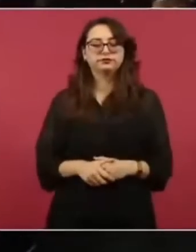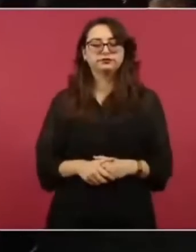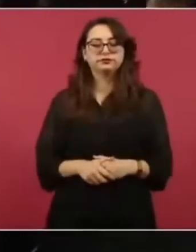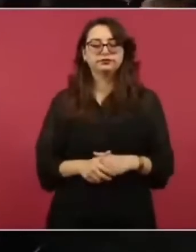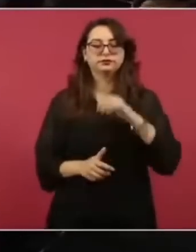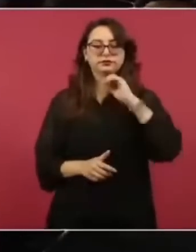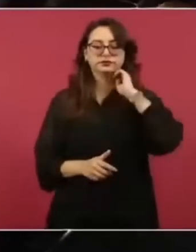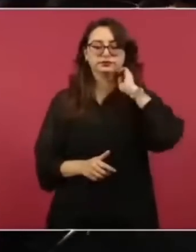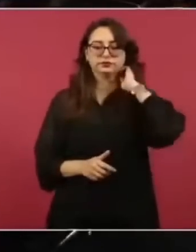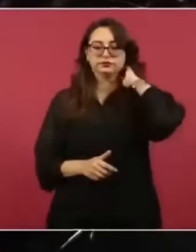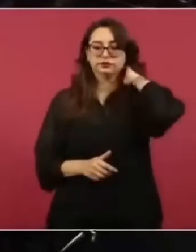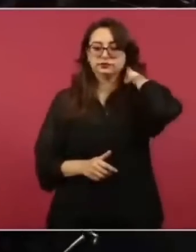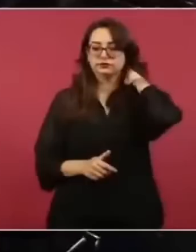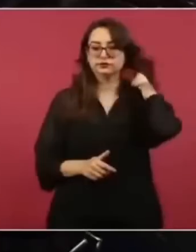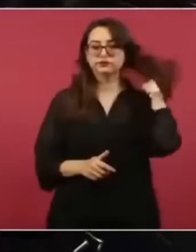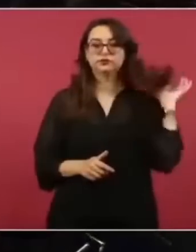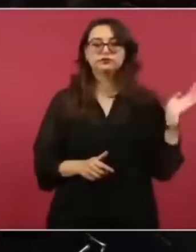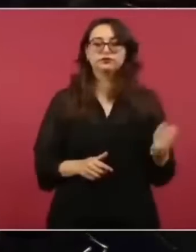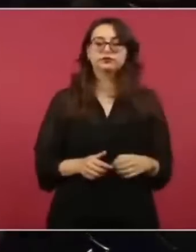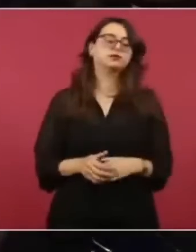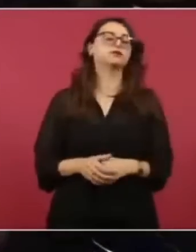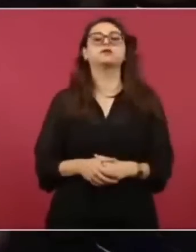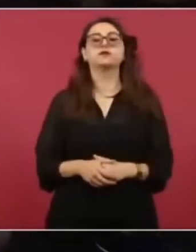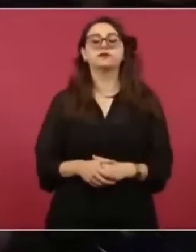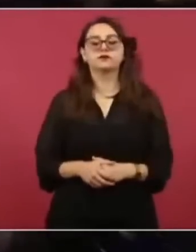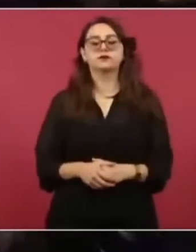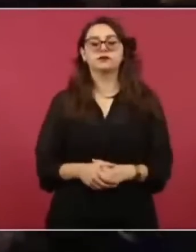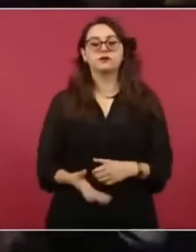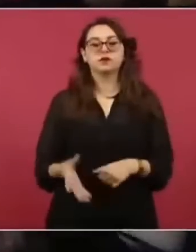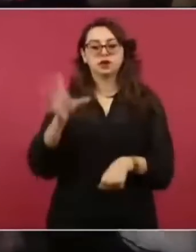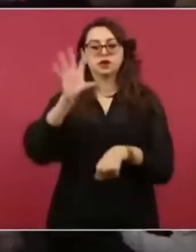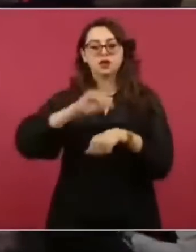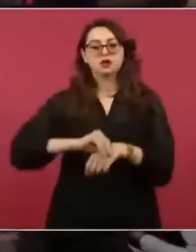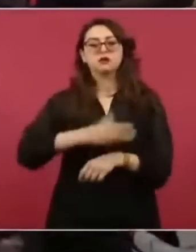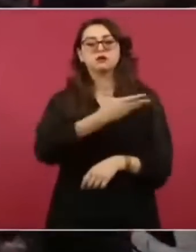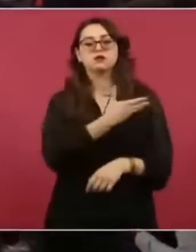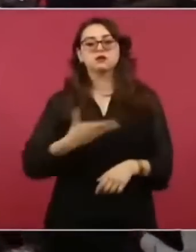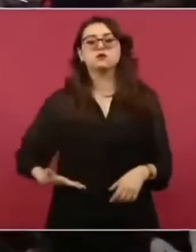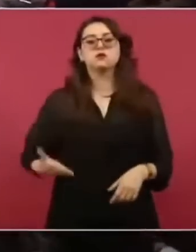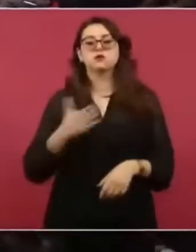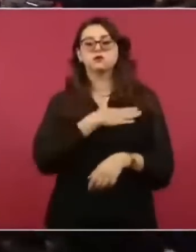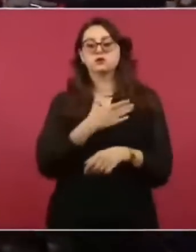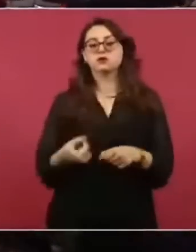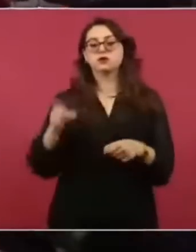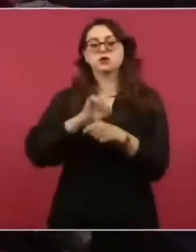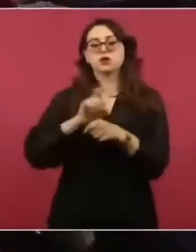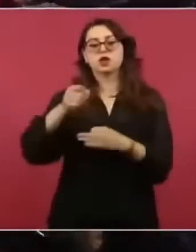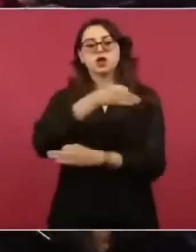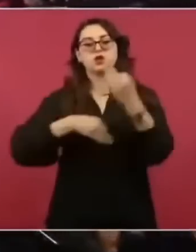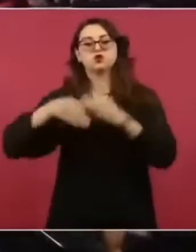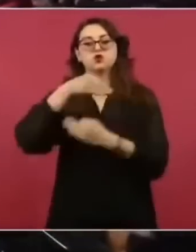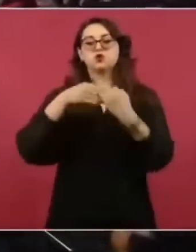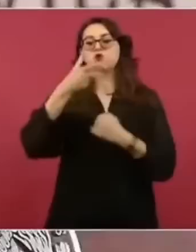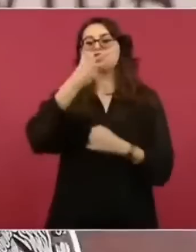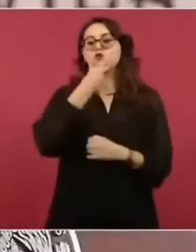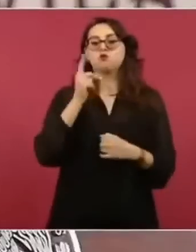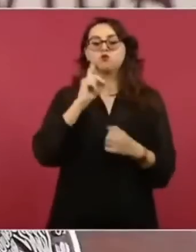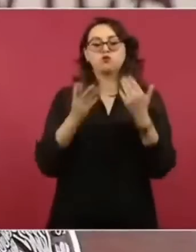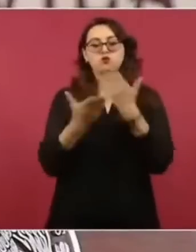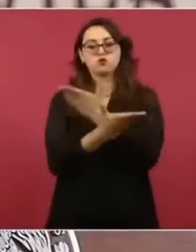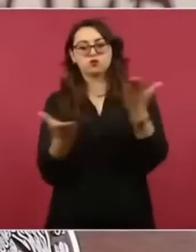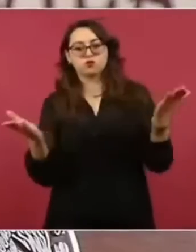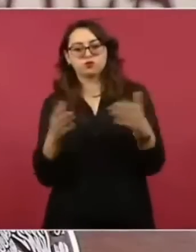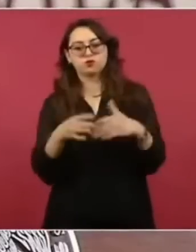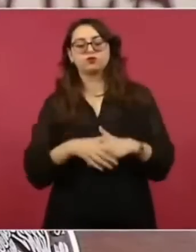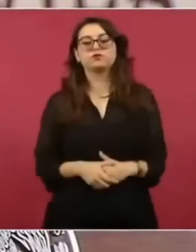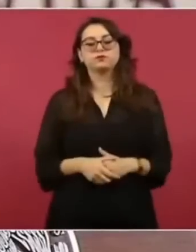con su permiso señor presidente muy buenos días a todas y todas pues efectivamente como el día de ayer lo comentó